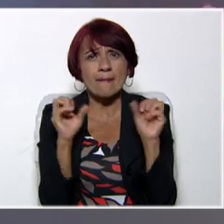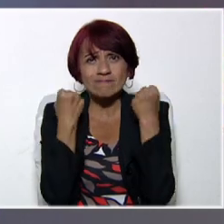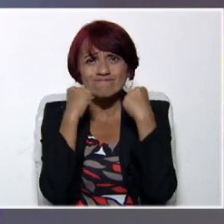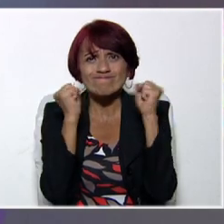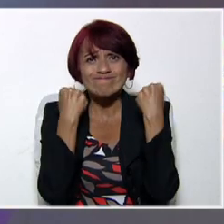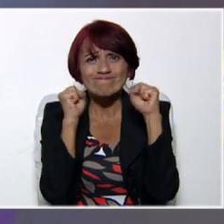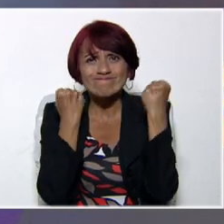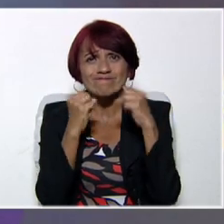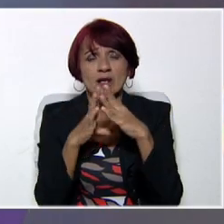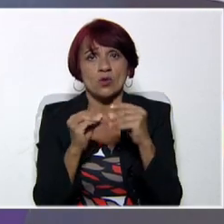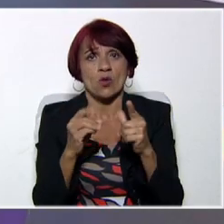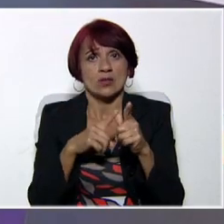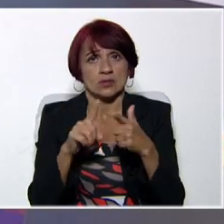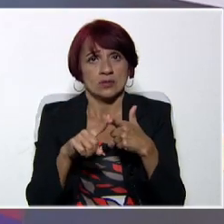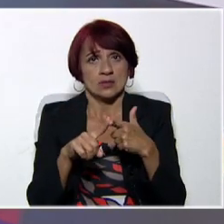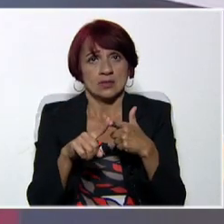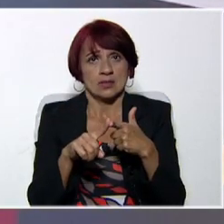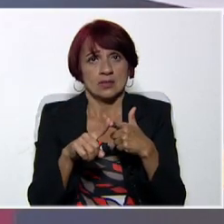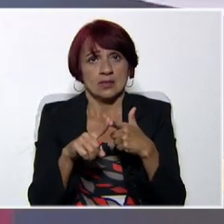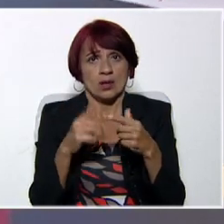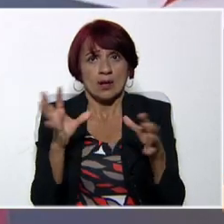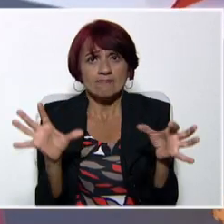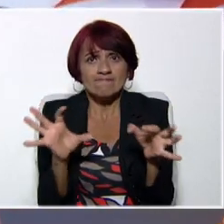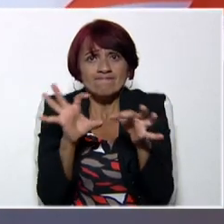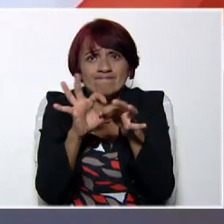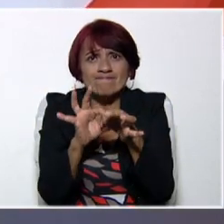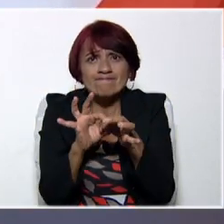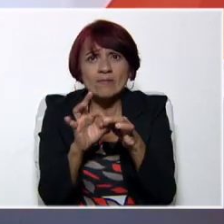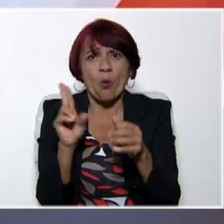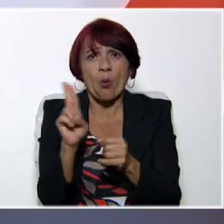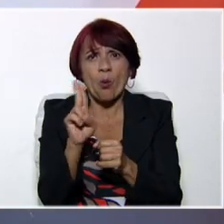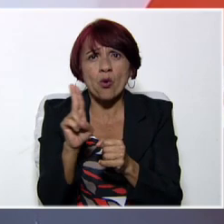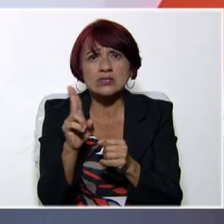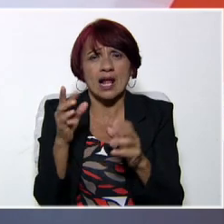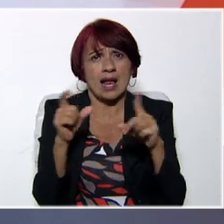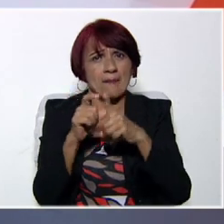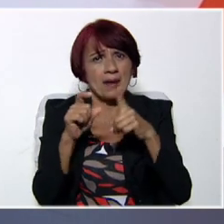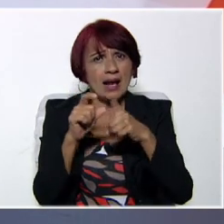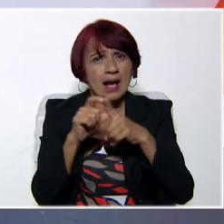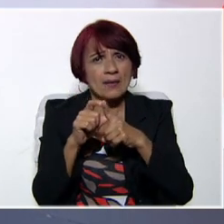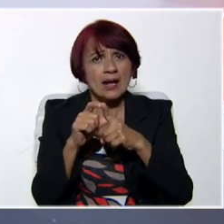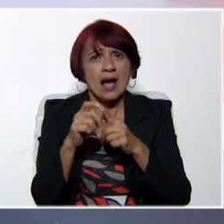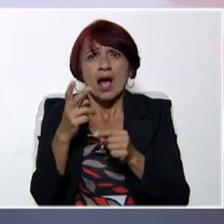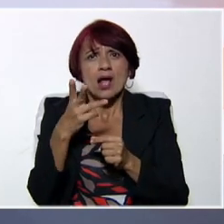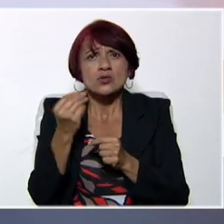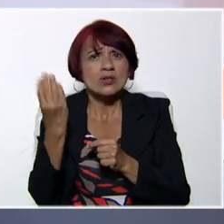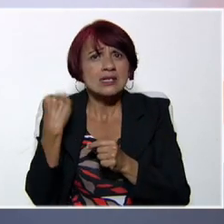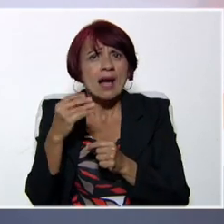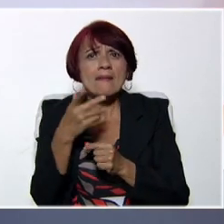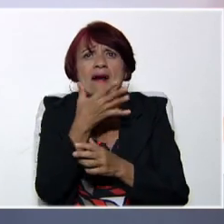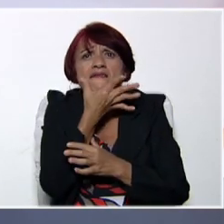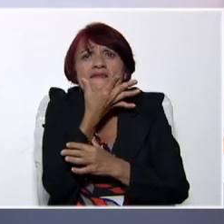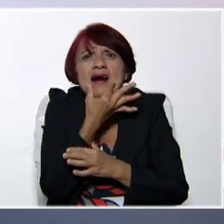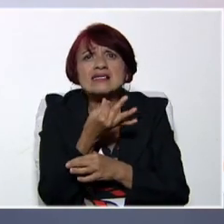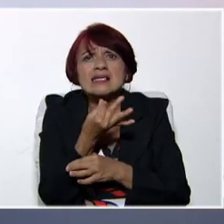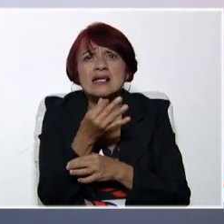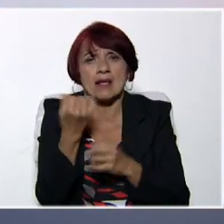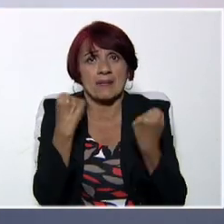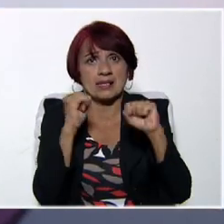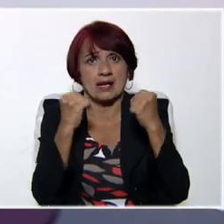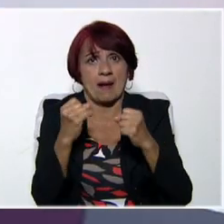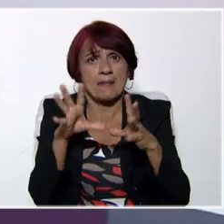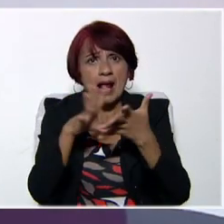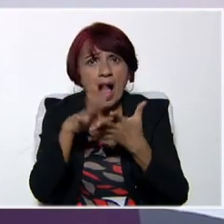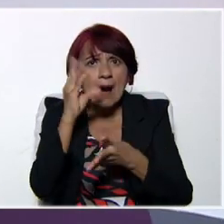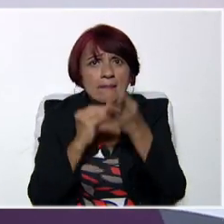socializando y que nos hagamos uso a diario de las palabras para que nos sea muchísimo más fácil practicar. Vamos a